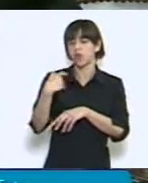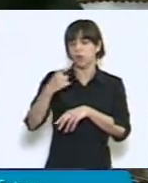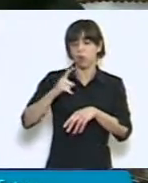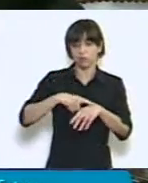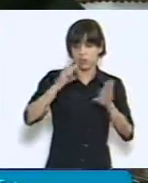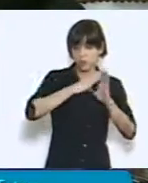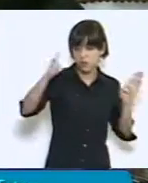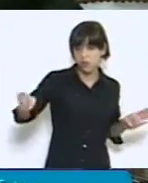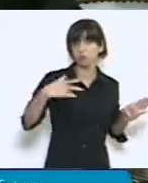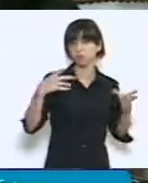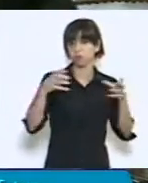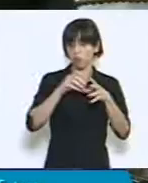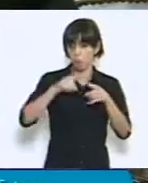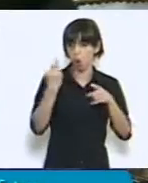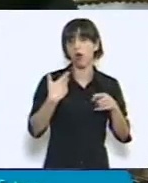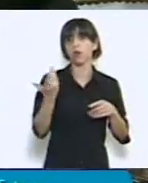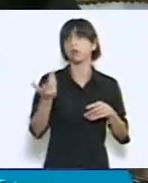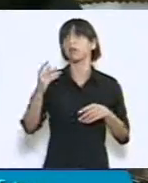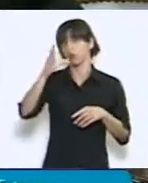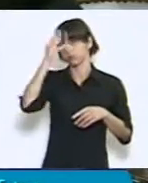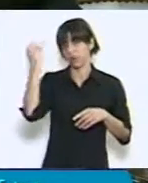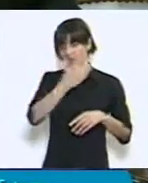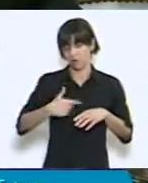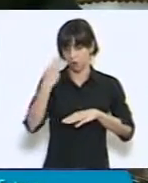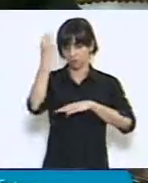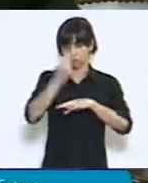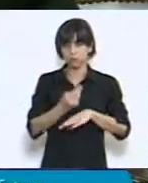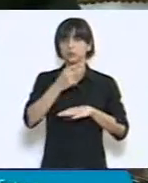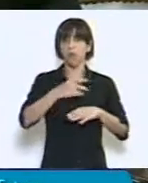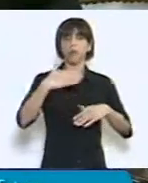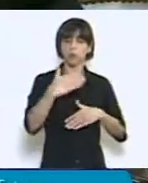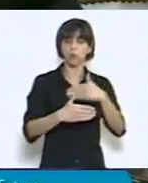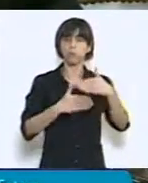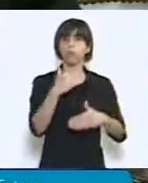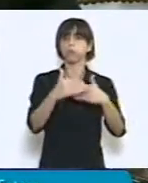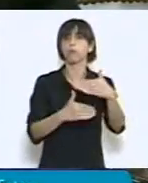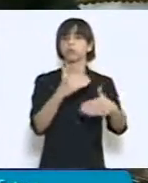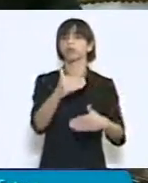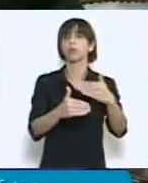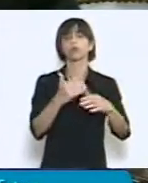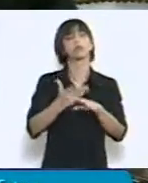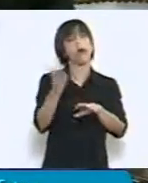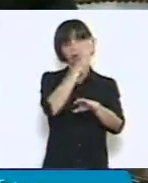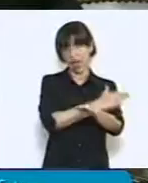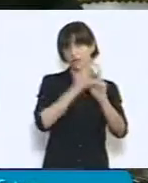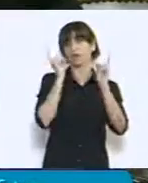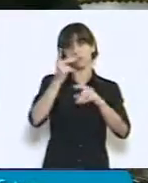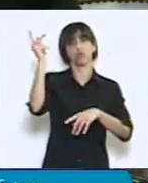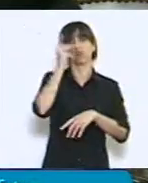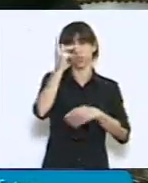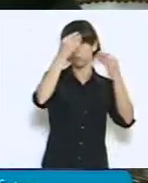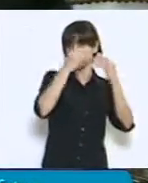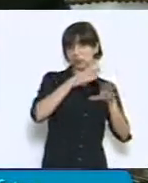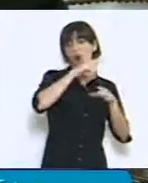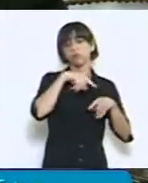político que conduce nuestra querida Presidenta Cristina Fernández de Kirchner y que tuviera como comienzo con el Presidente Néstor